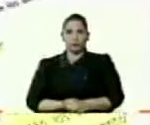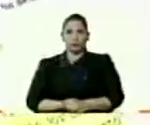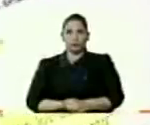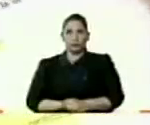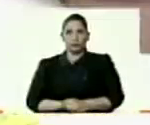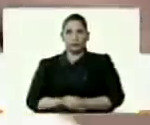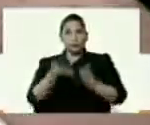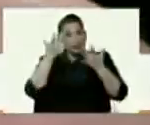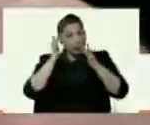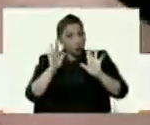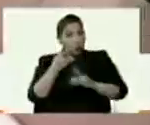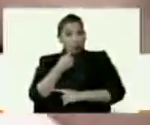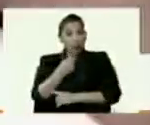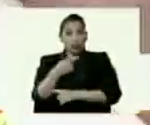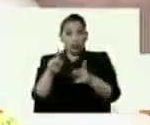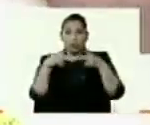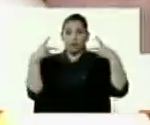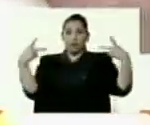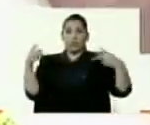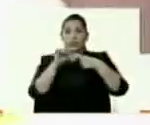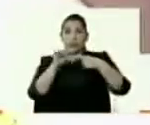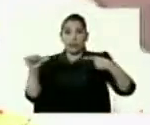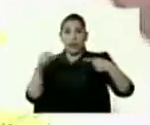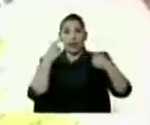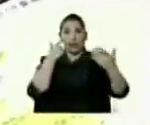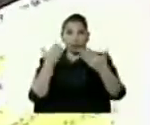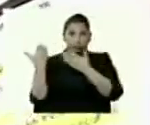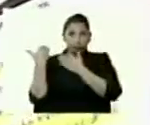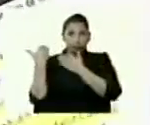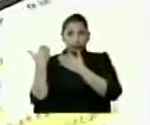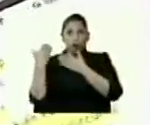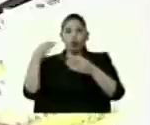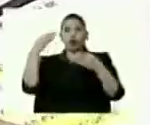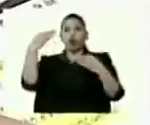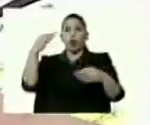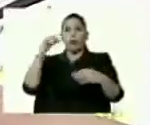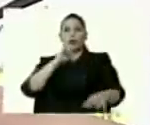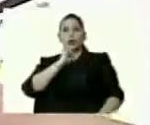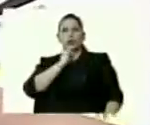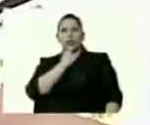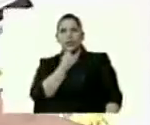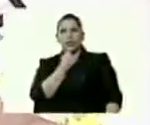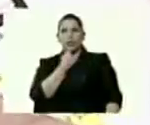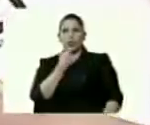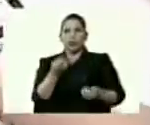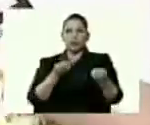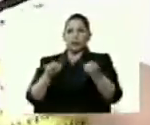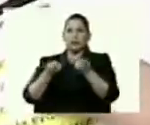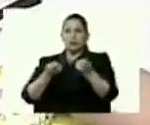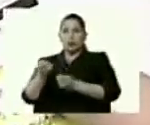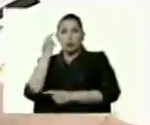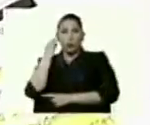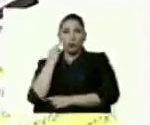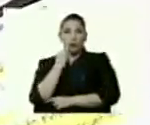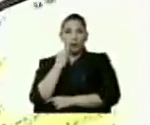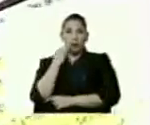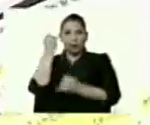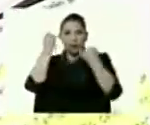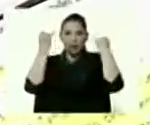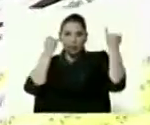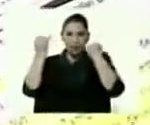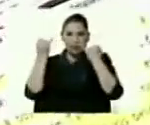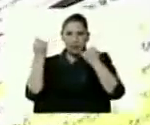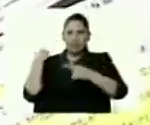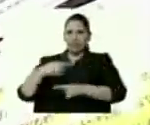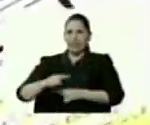Según lo que dice la revista Semana, este es uno de los documentos secretos del Servicio Bolivariano de Inteligencia que contiene los detalles